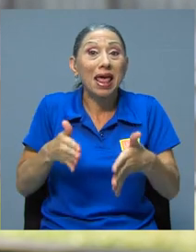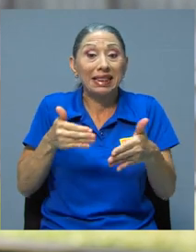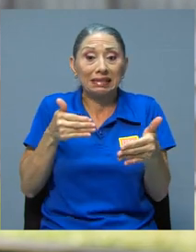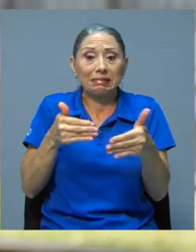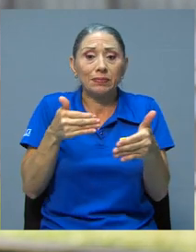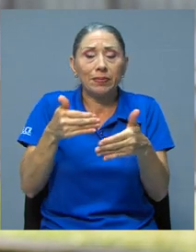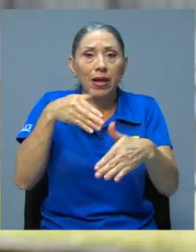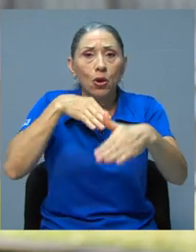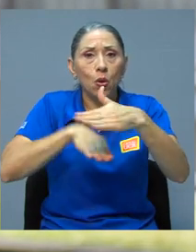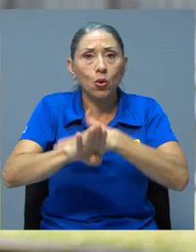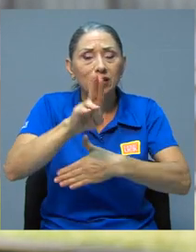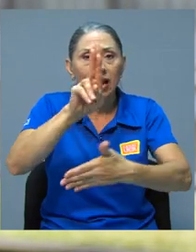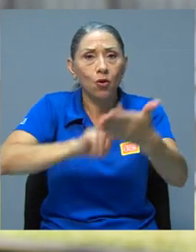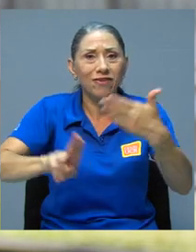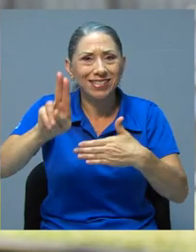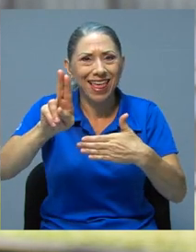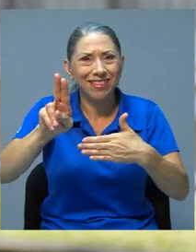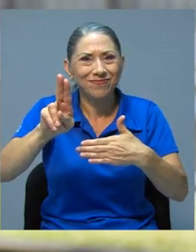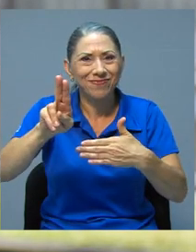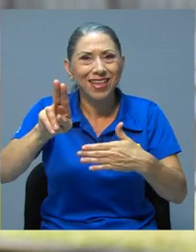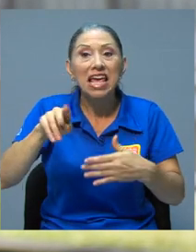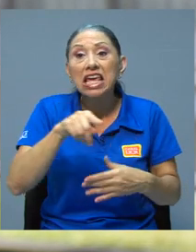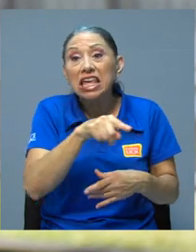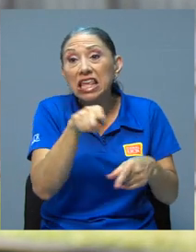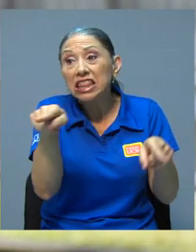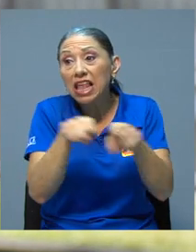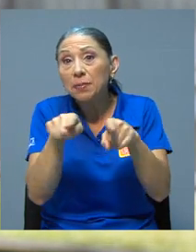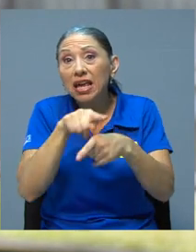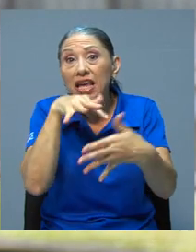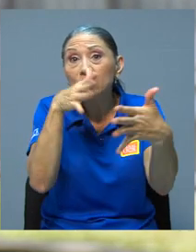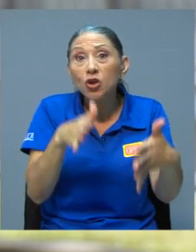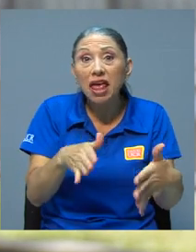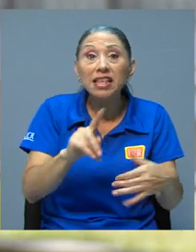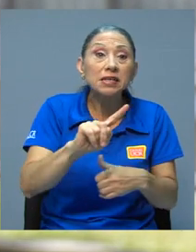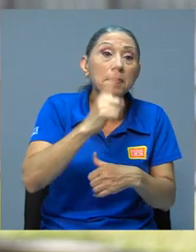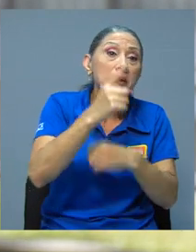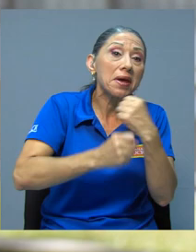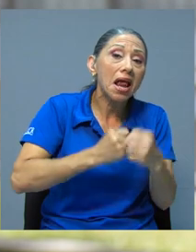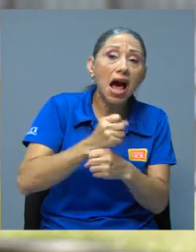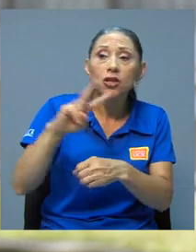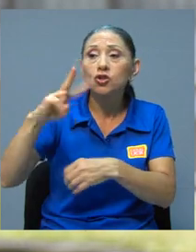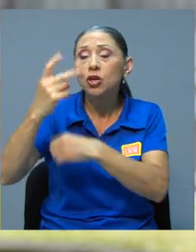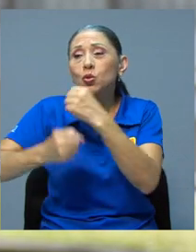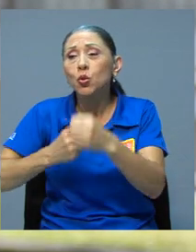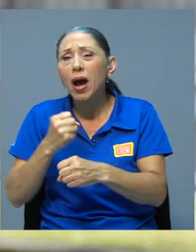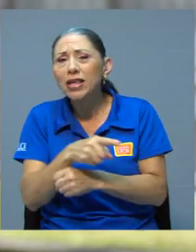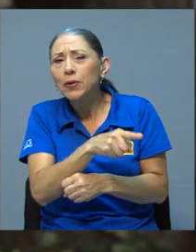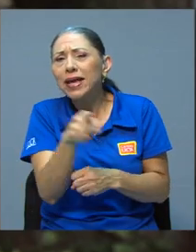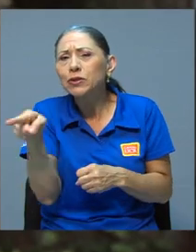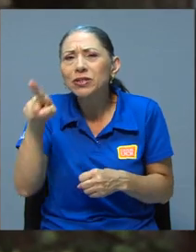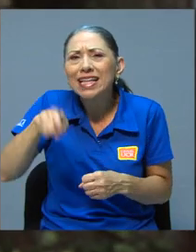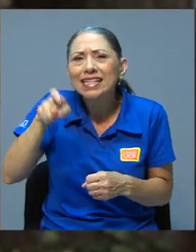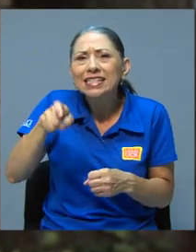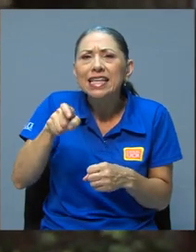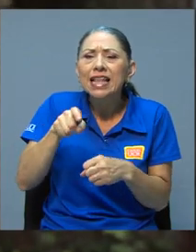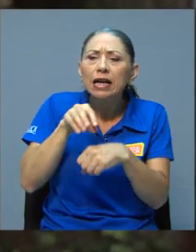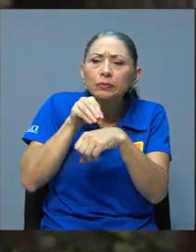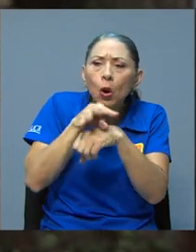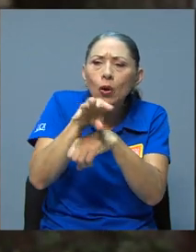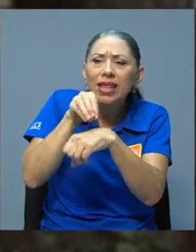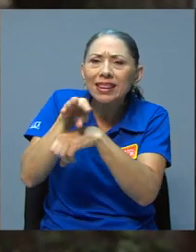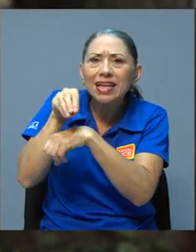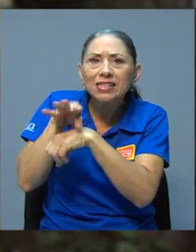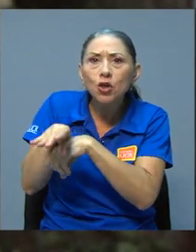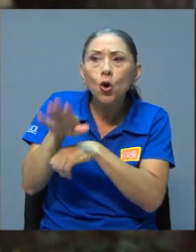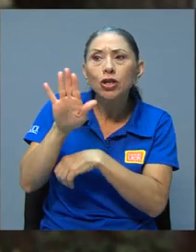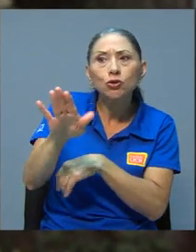están por ingresar a la universidad y aquellos que en primero y segundo año de ingreso necesitan, digamos, orientación en